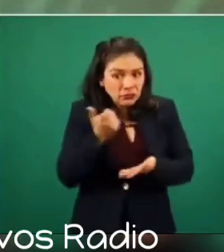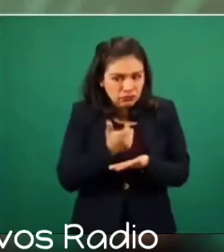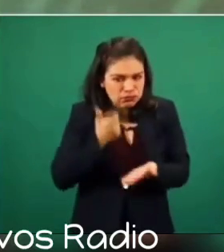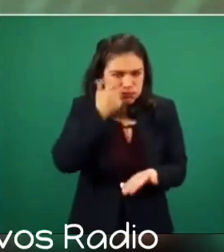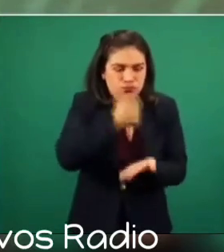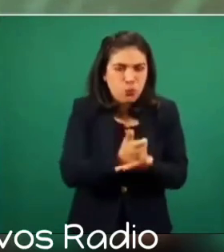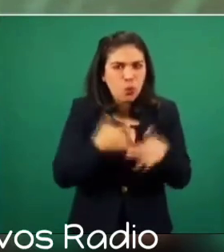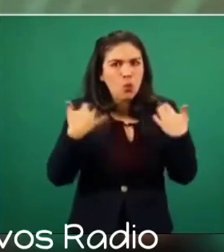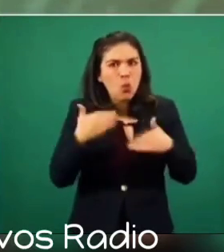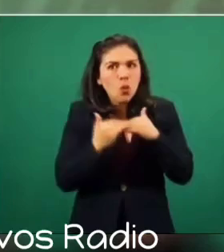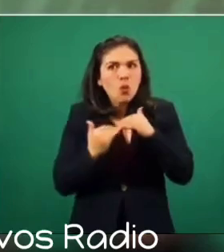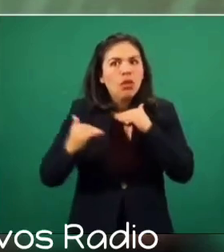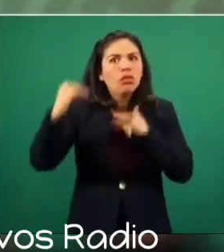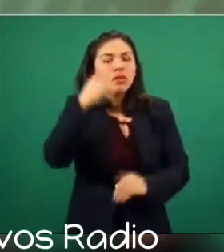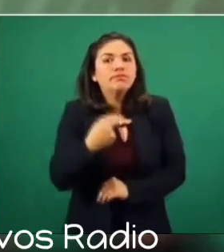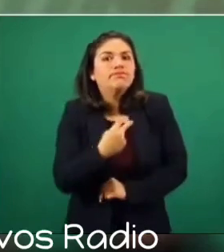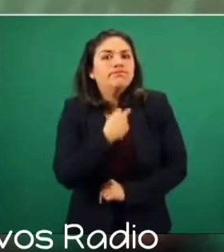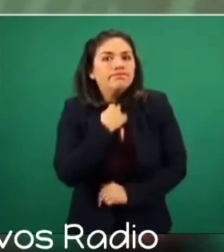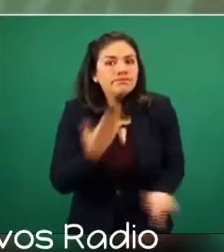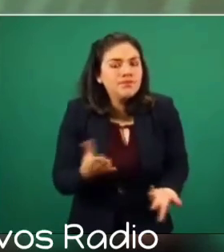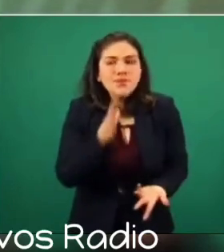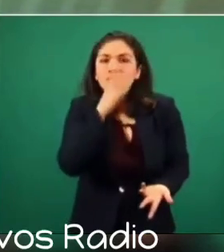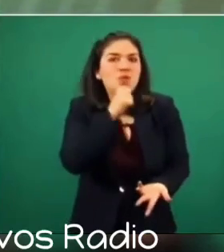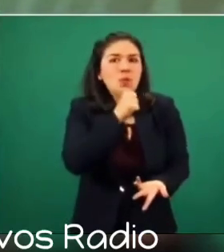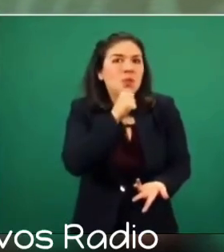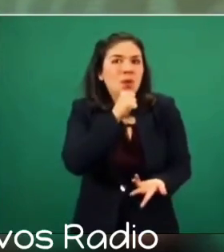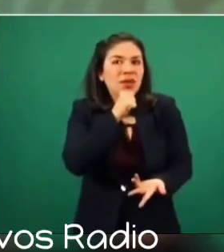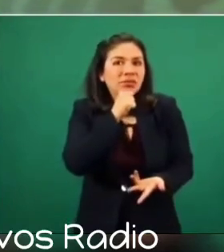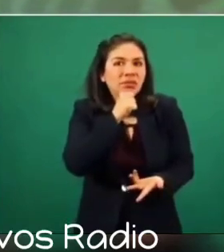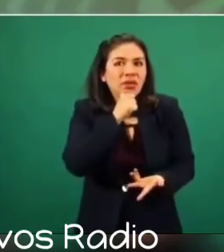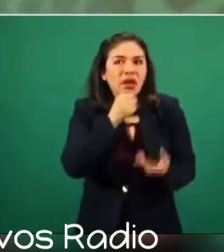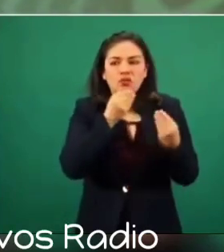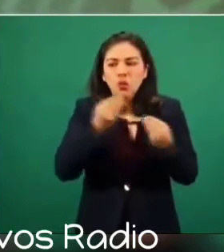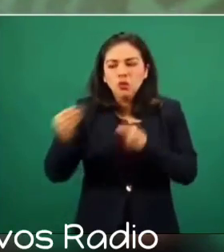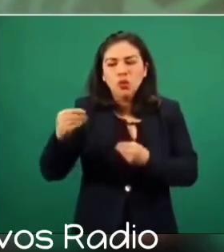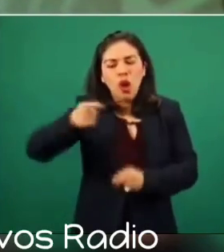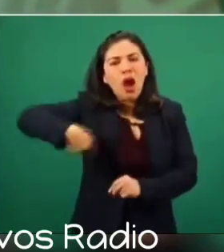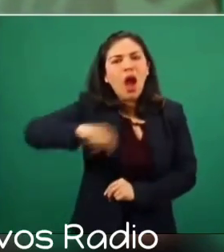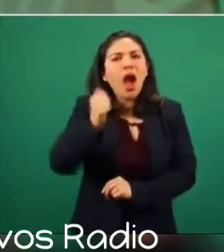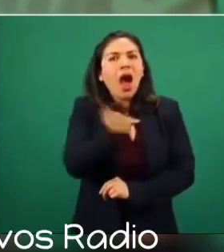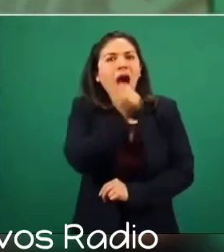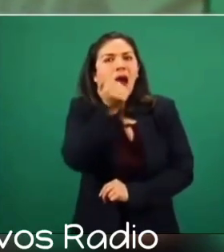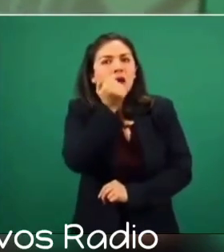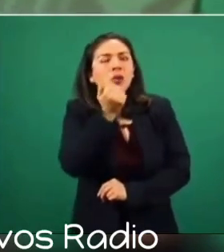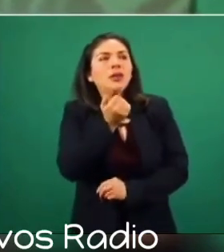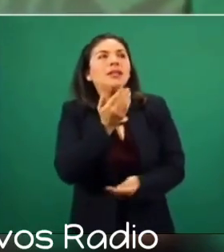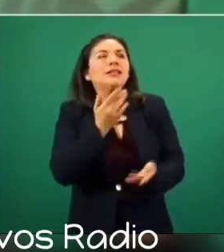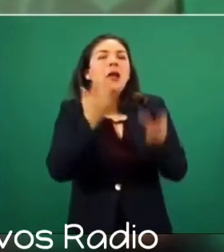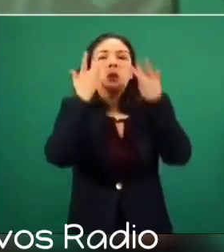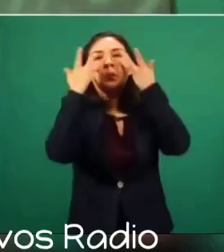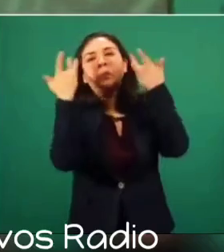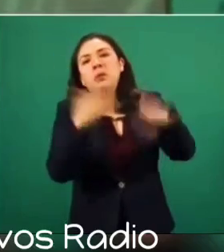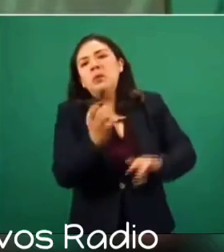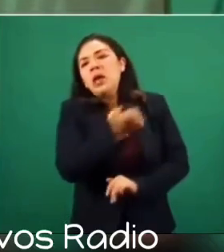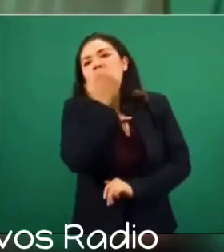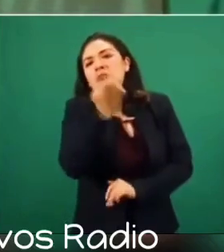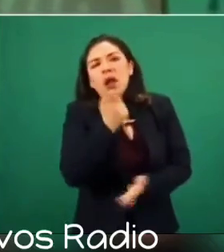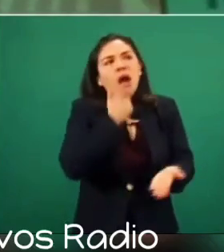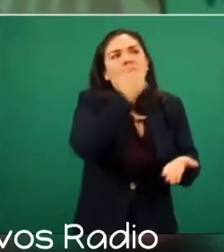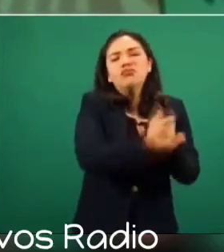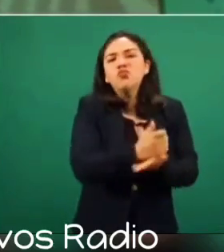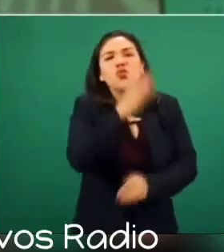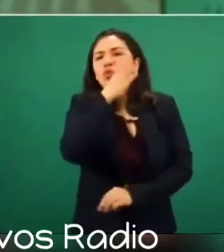elevadas que impiden que se pueda estudiar en las universidades